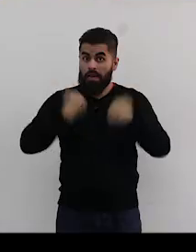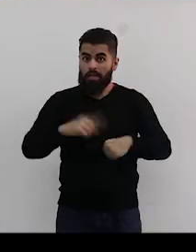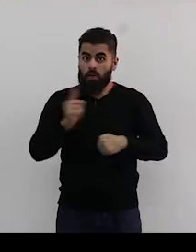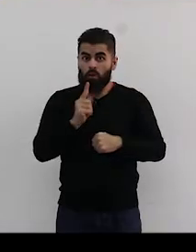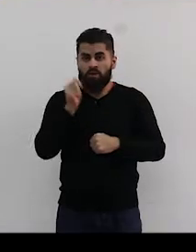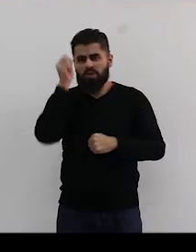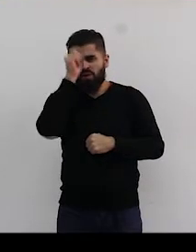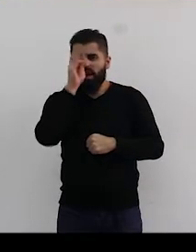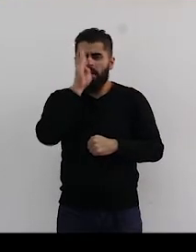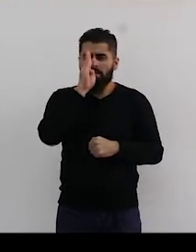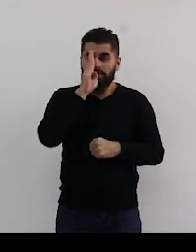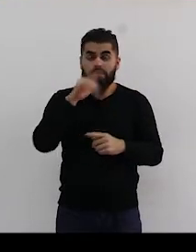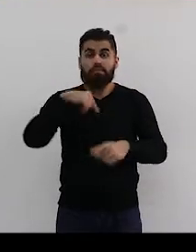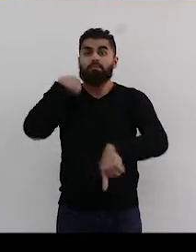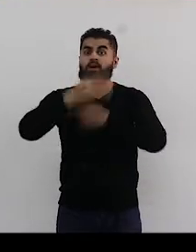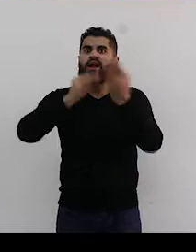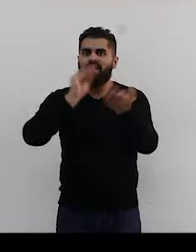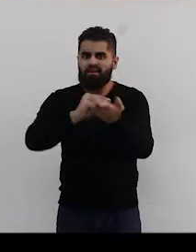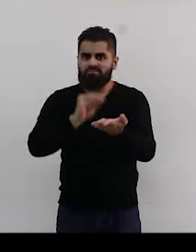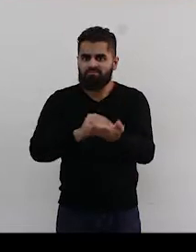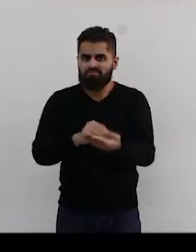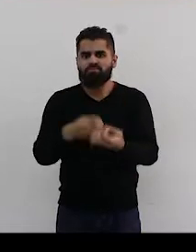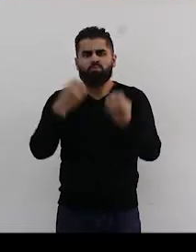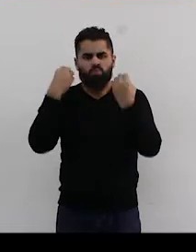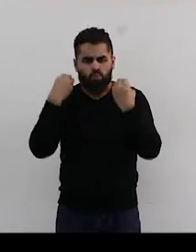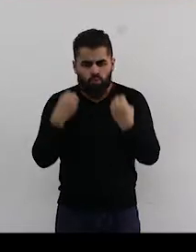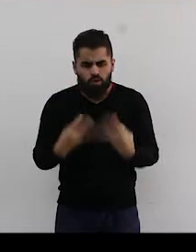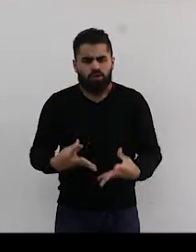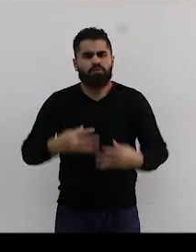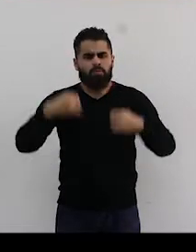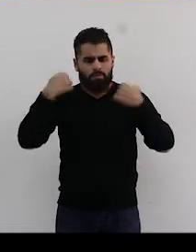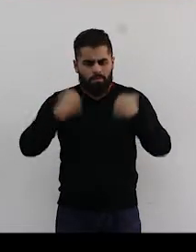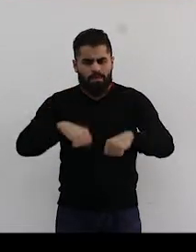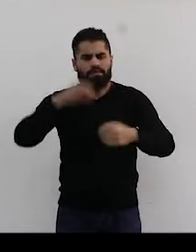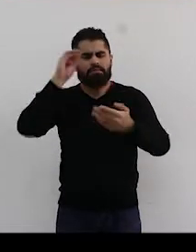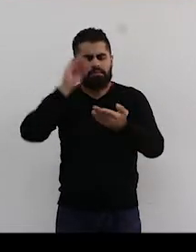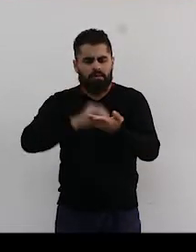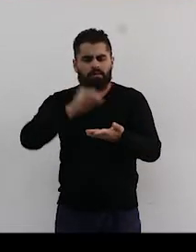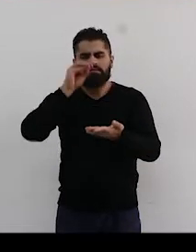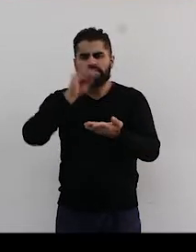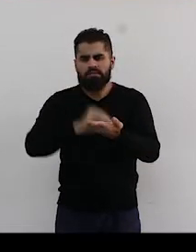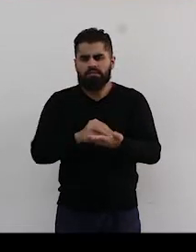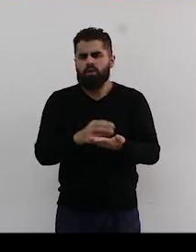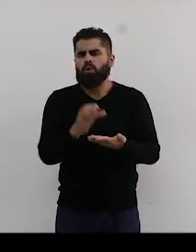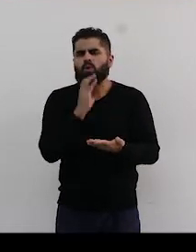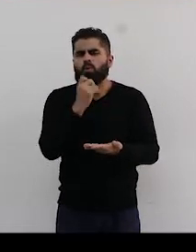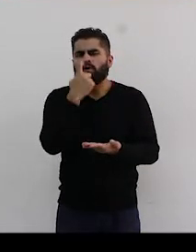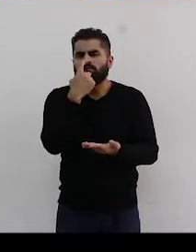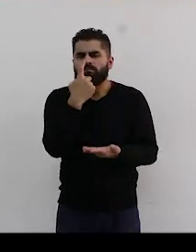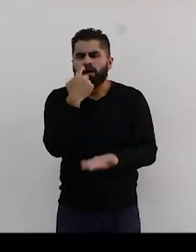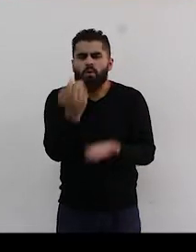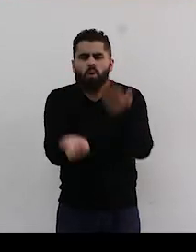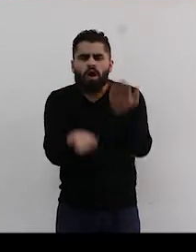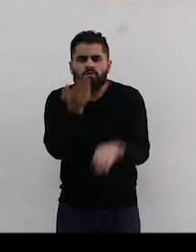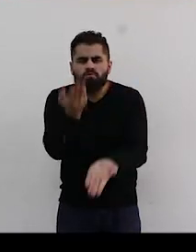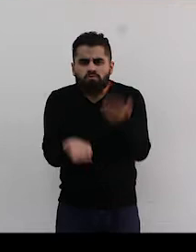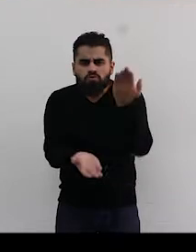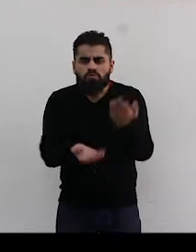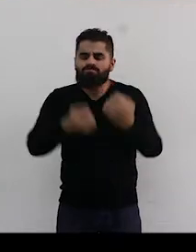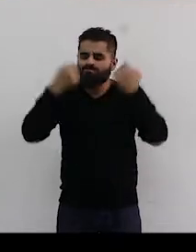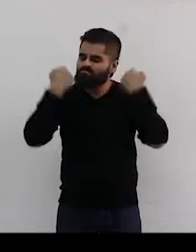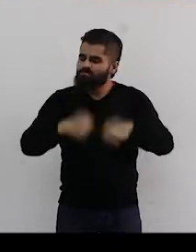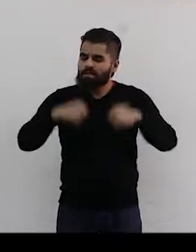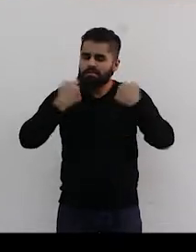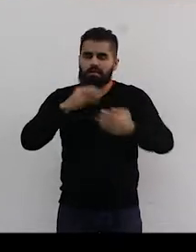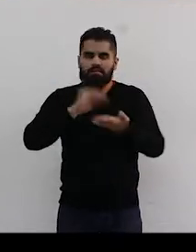práctica. De hecho que los espacios de aprendizaje se evalúan concretamente